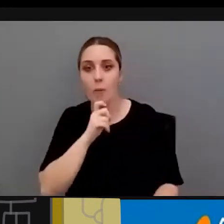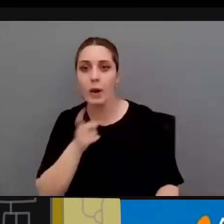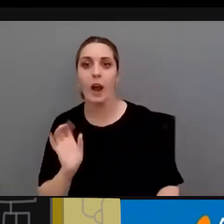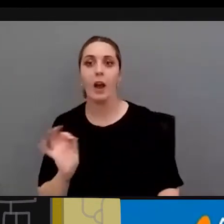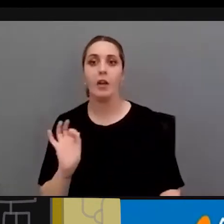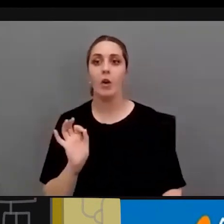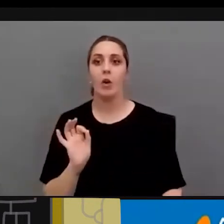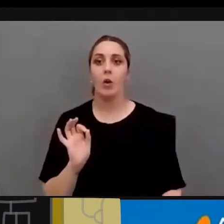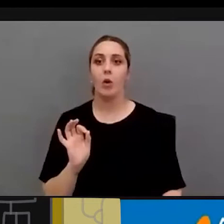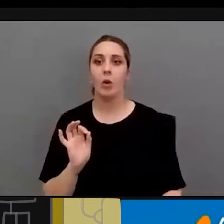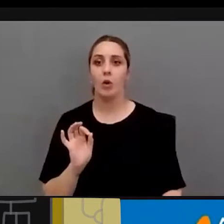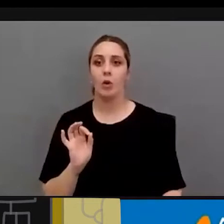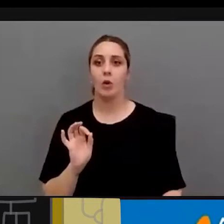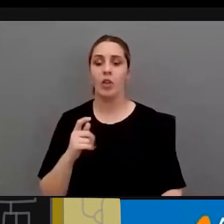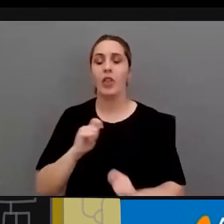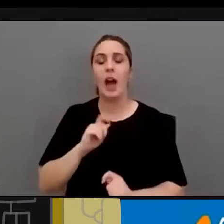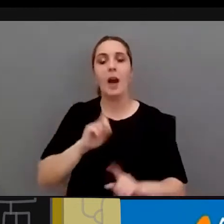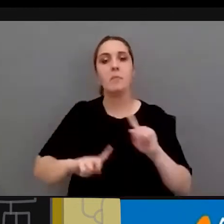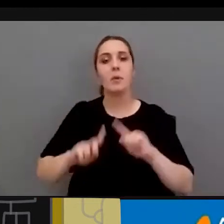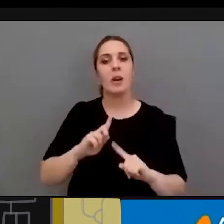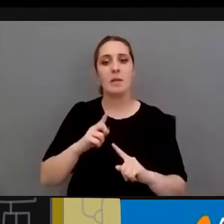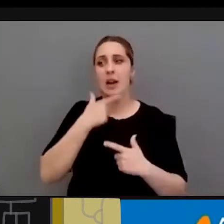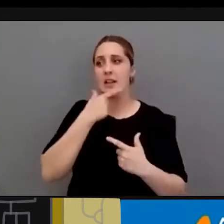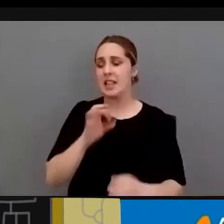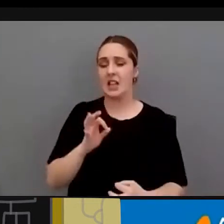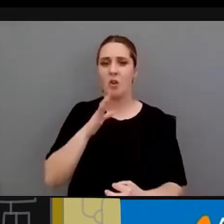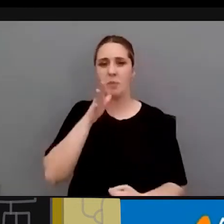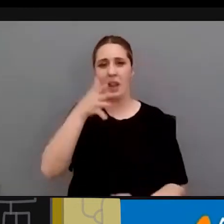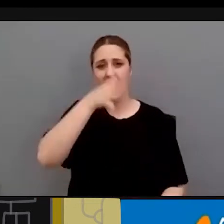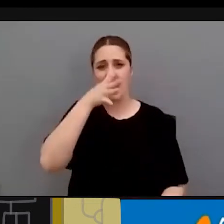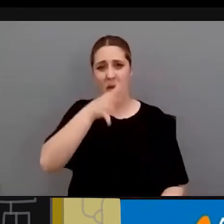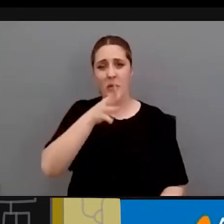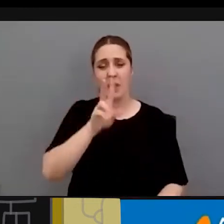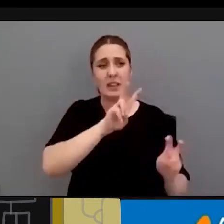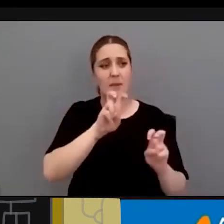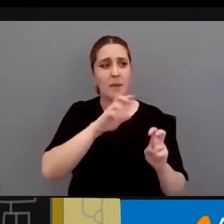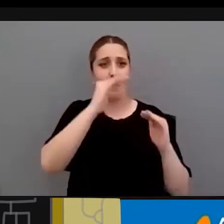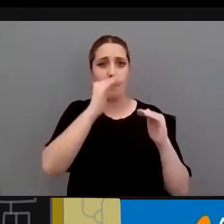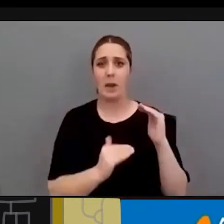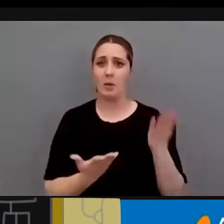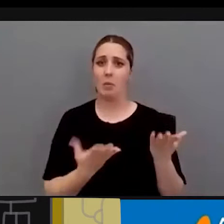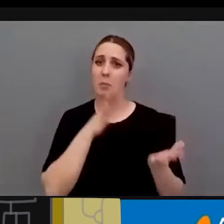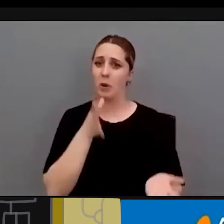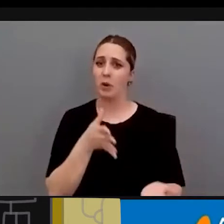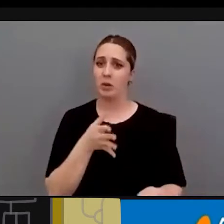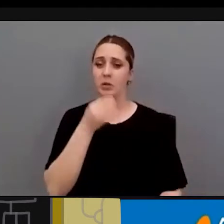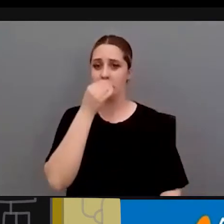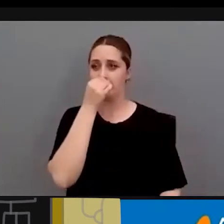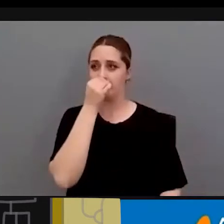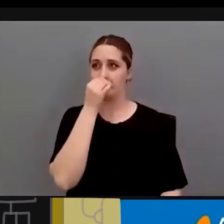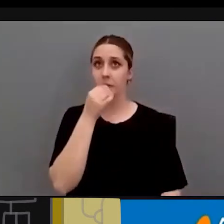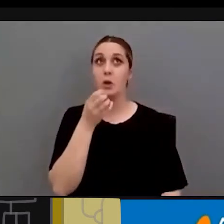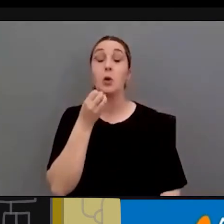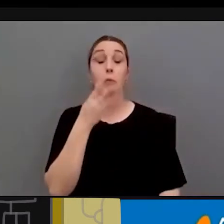te causa problemas es decir no es muy sencillo ¿por qué hay tan pocas denuncias en esta línea? bueno hay pocas